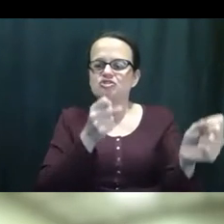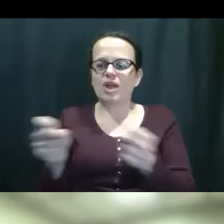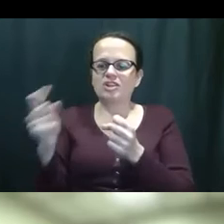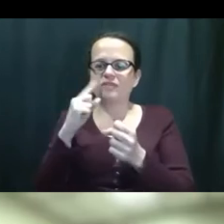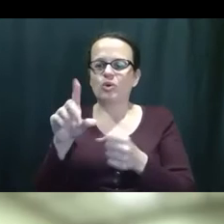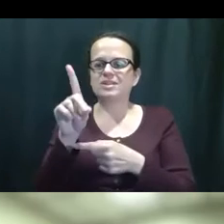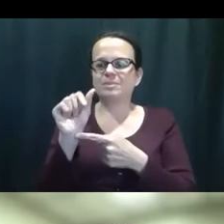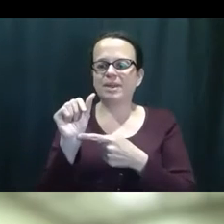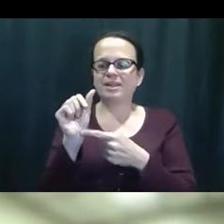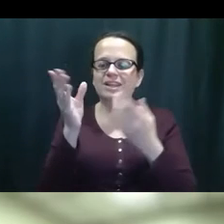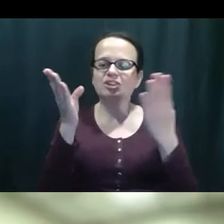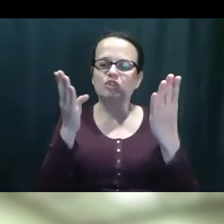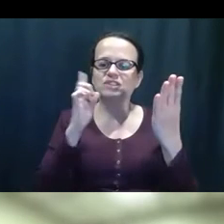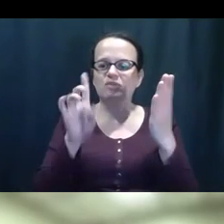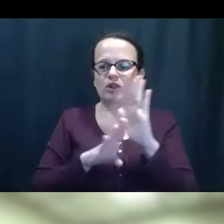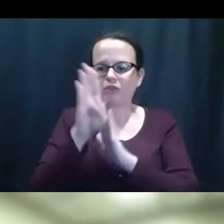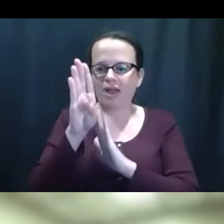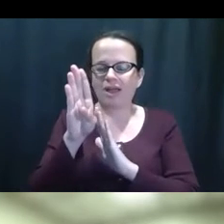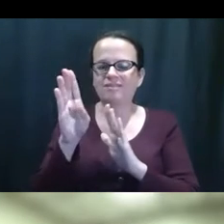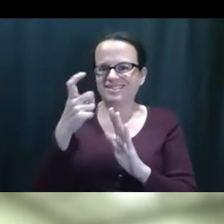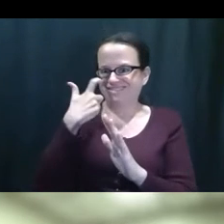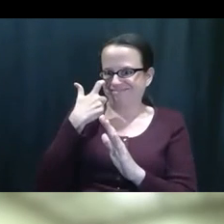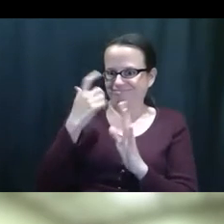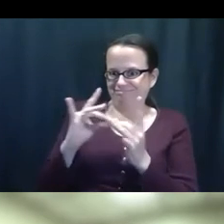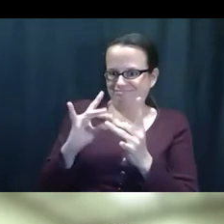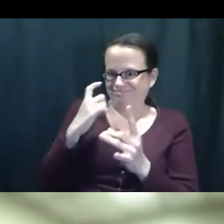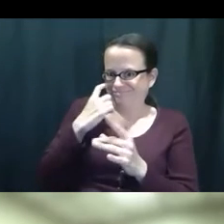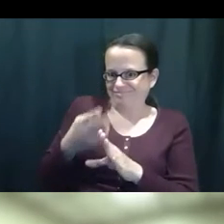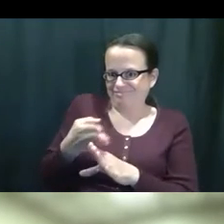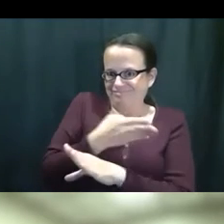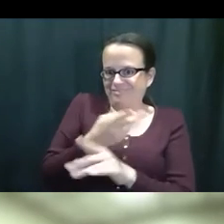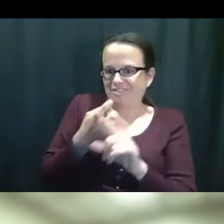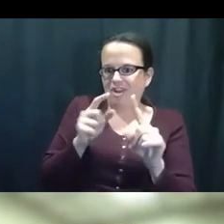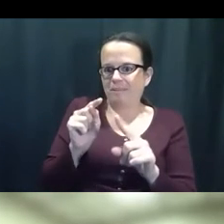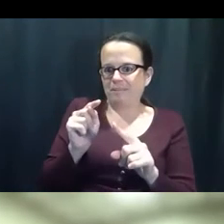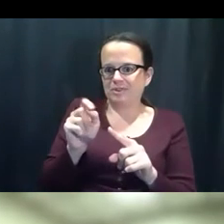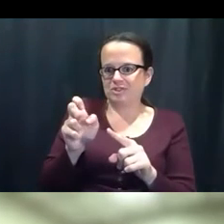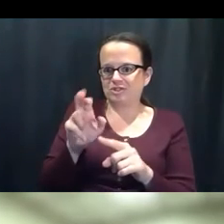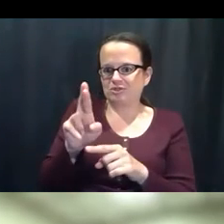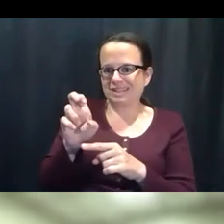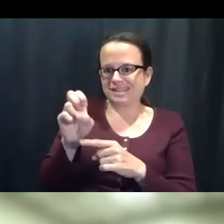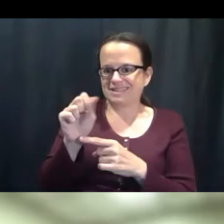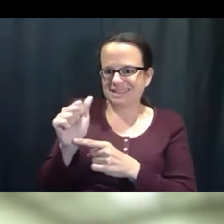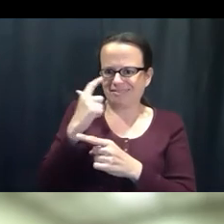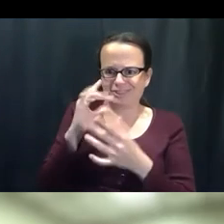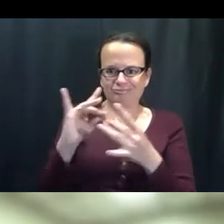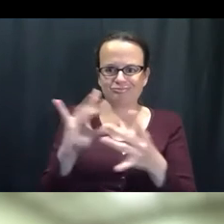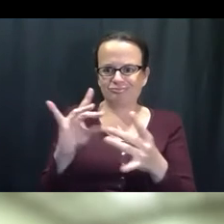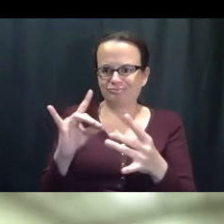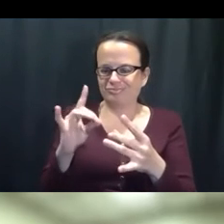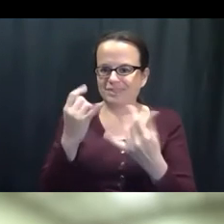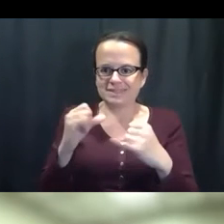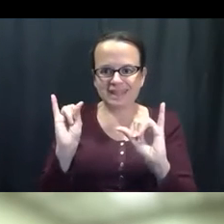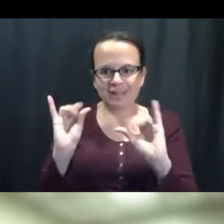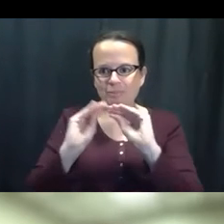el, el, el, el cambio, las estrategias de administración. Eh, pues vamos a hablar con Teresa sobre